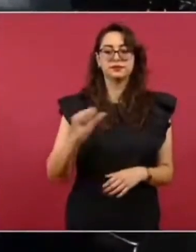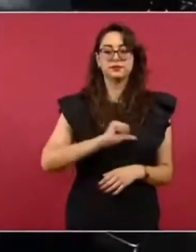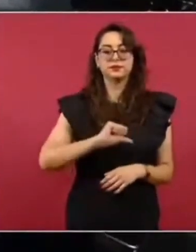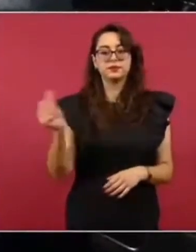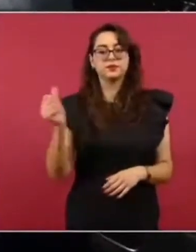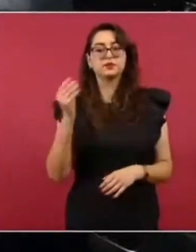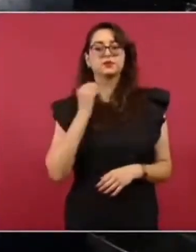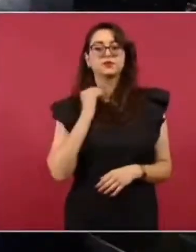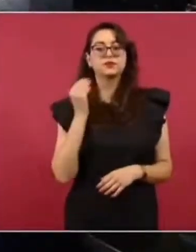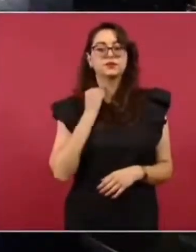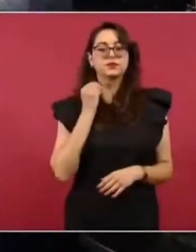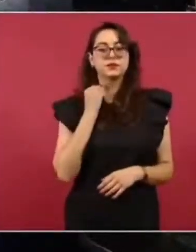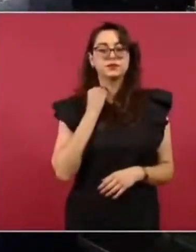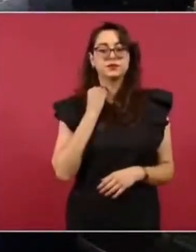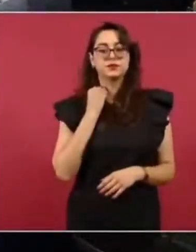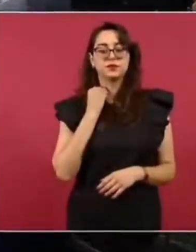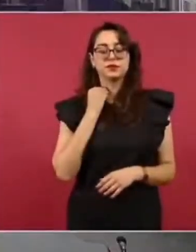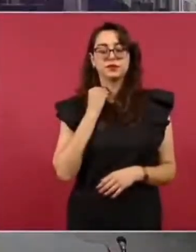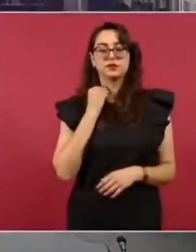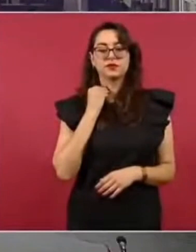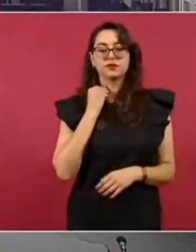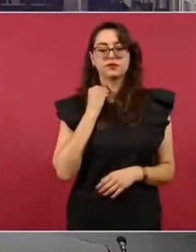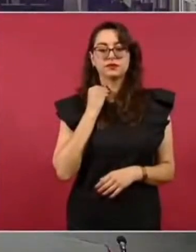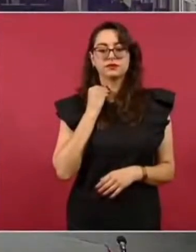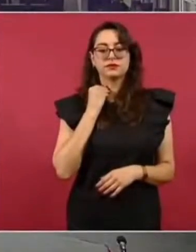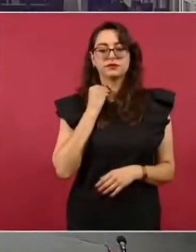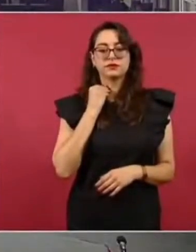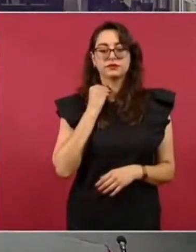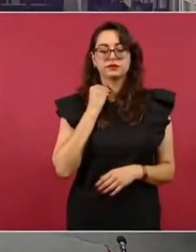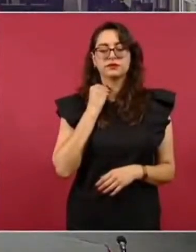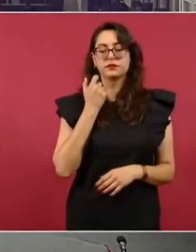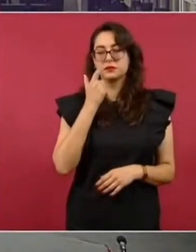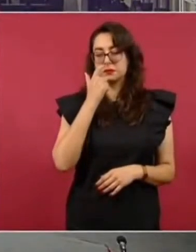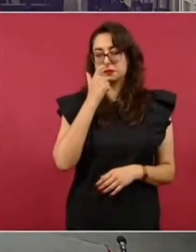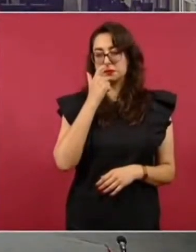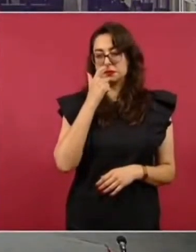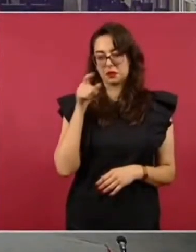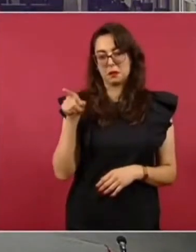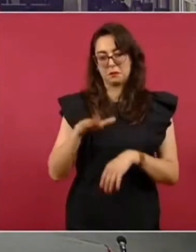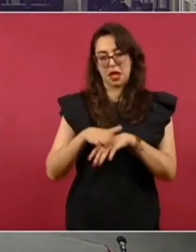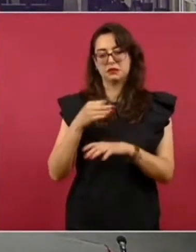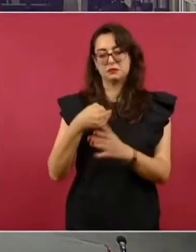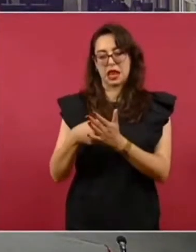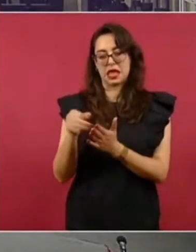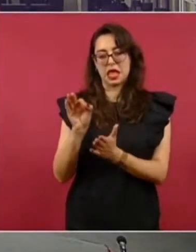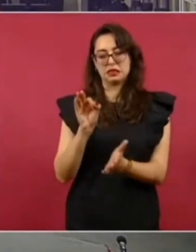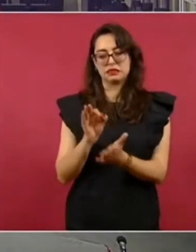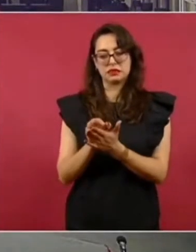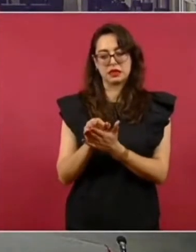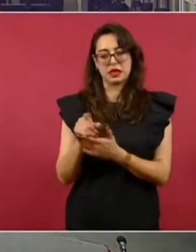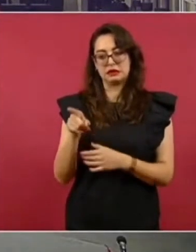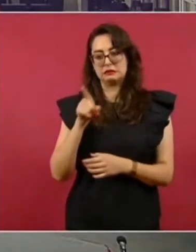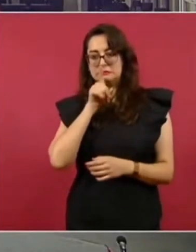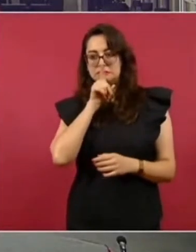abogado el que da más la cara Que